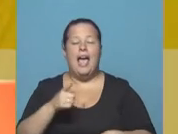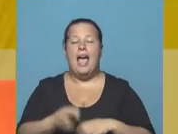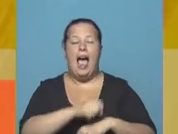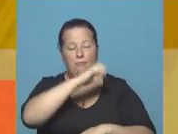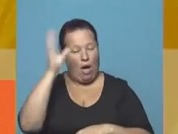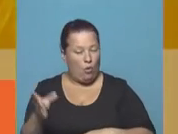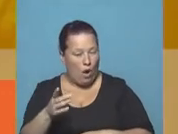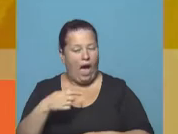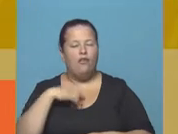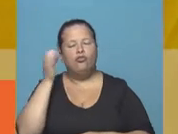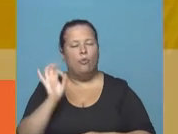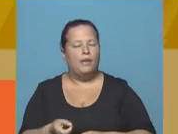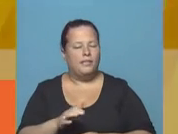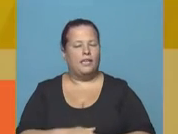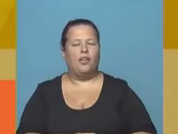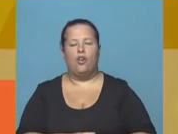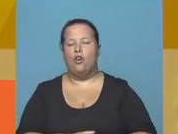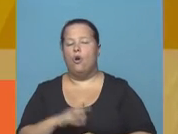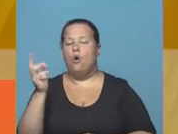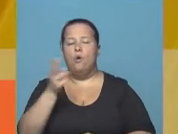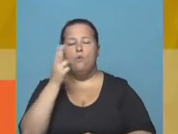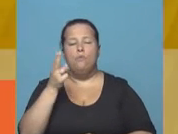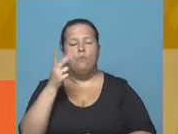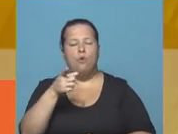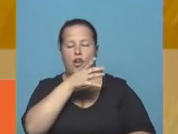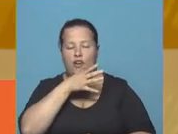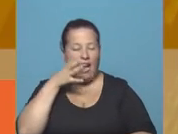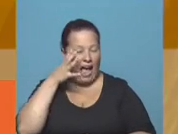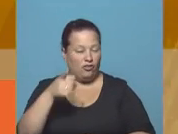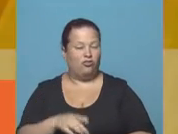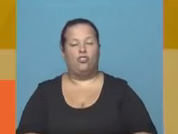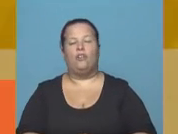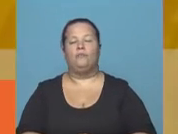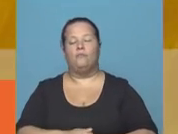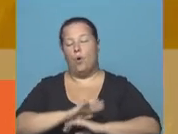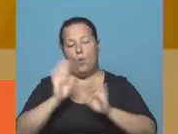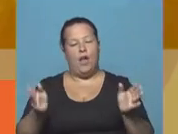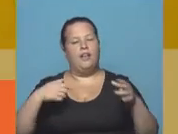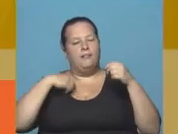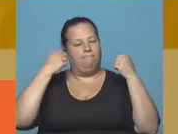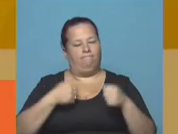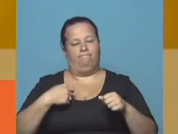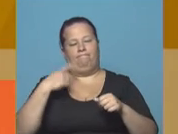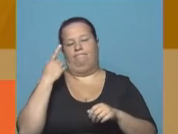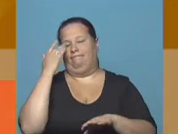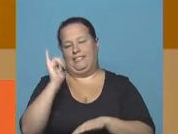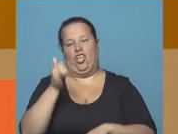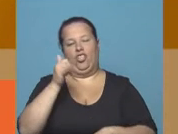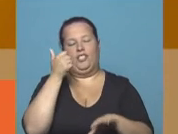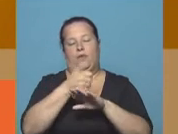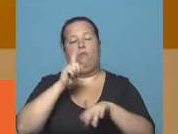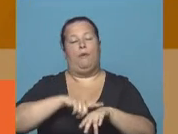madrugada me entero que había fallecido el comandante Fidel Castro y, bueno, decidí no estar ausente de un